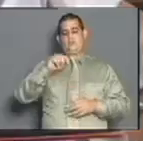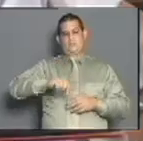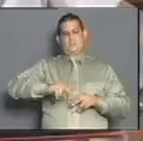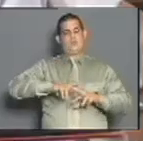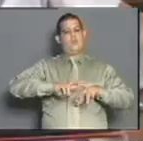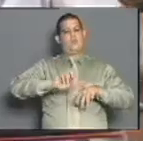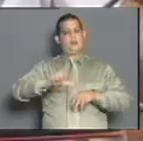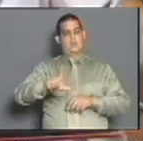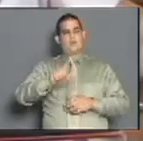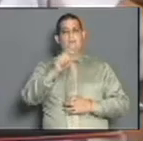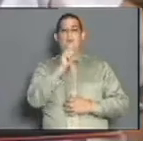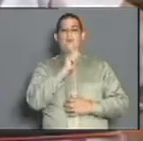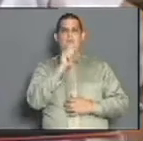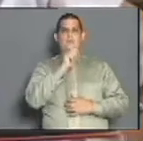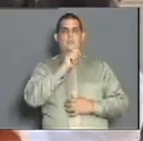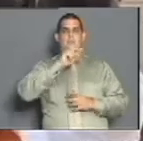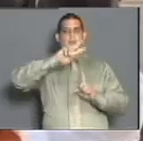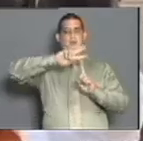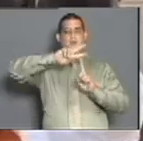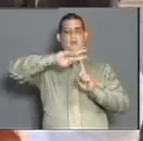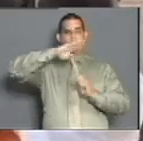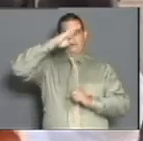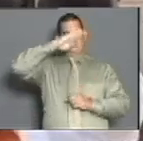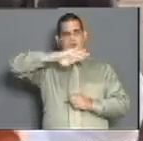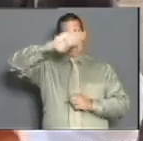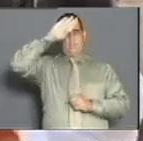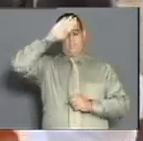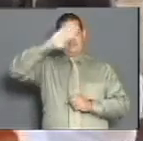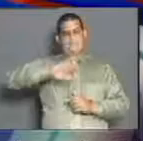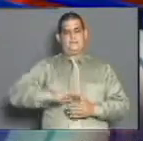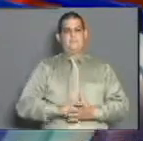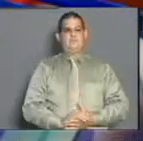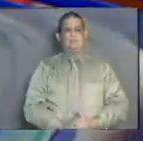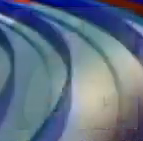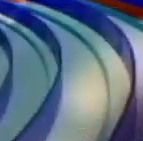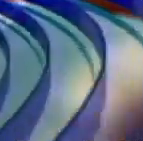Holguín, Claudia Maracruz, Sistema Informativo de la Televisión Cubana.